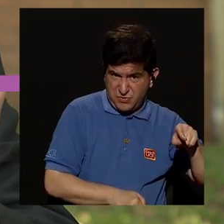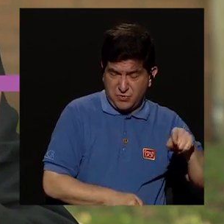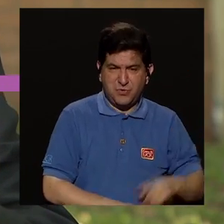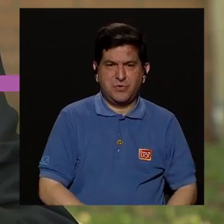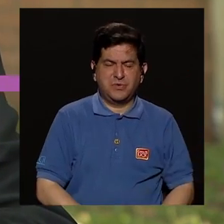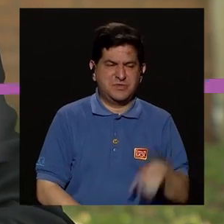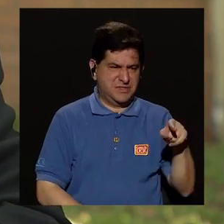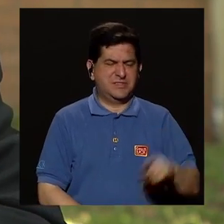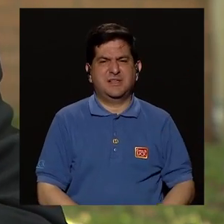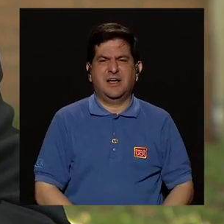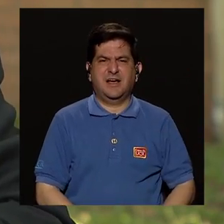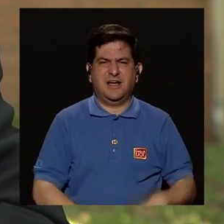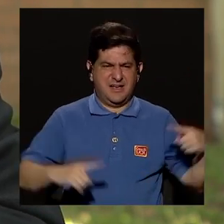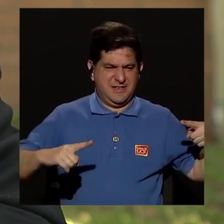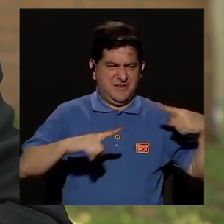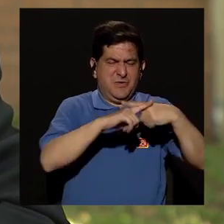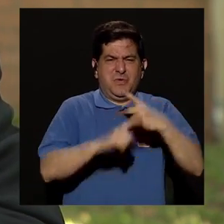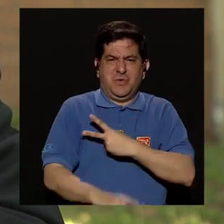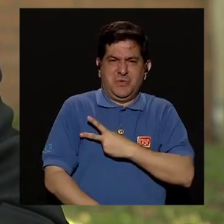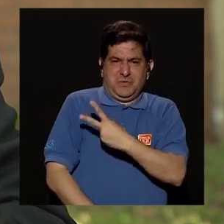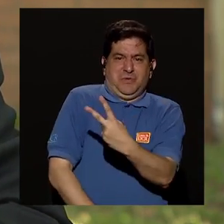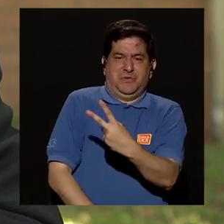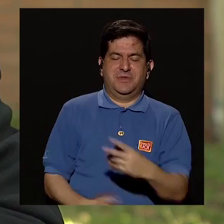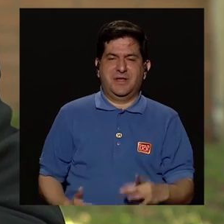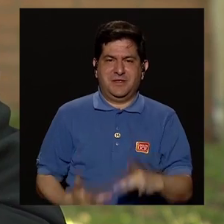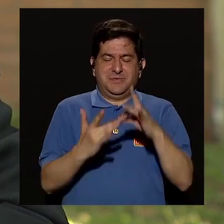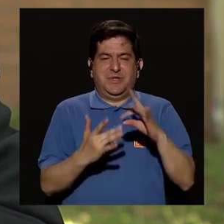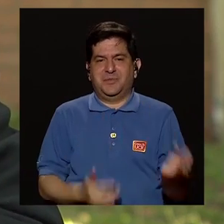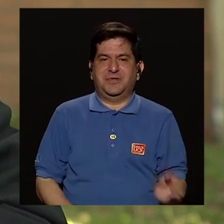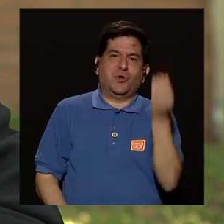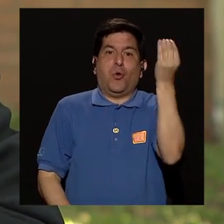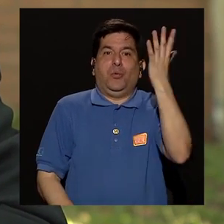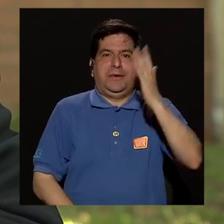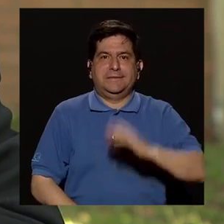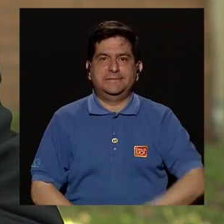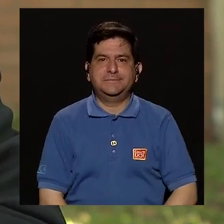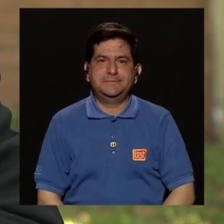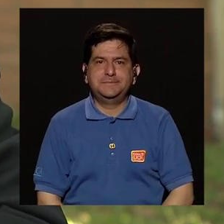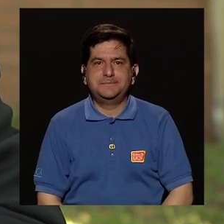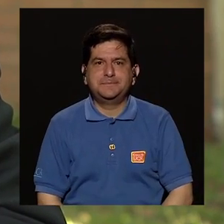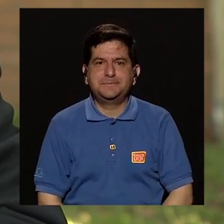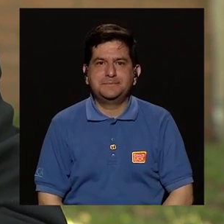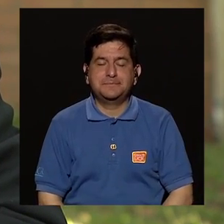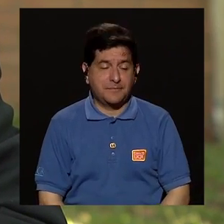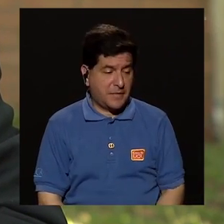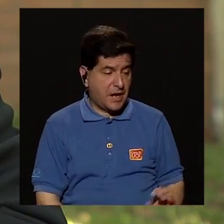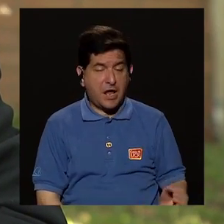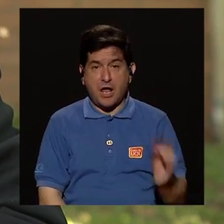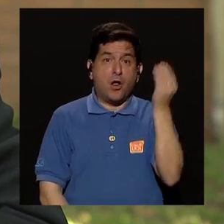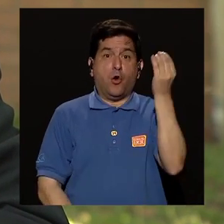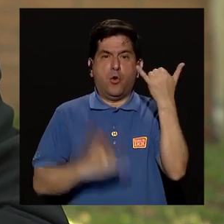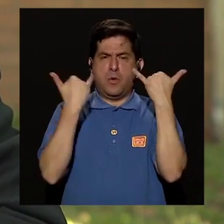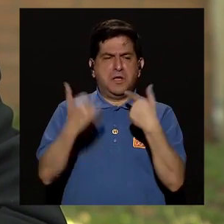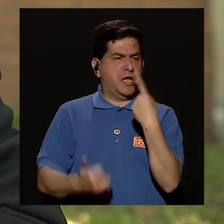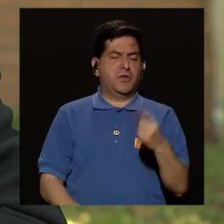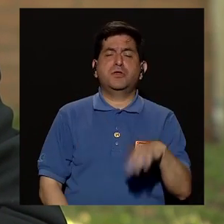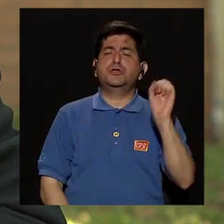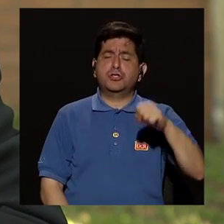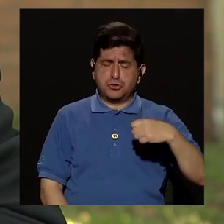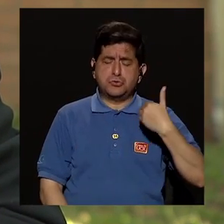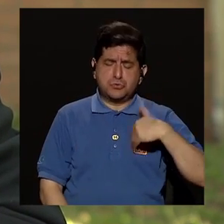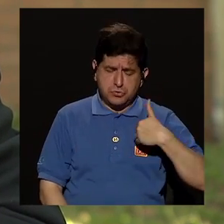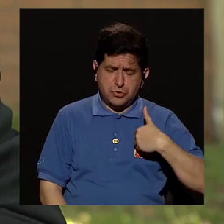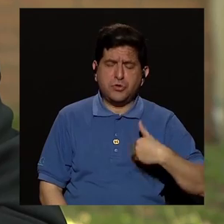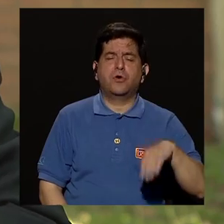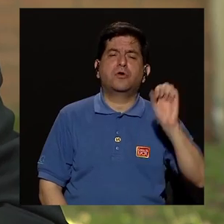hay un choque de voluntades ahí, especialmente cuando hablamos de adolescentes y entonces el adolescente ya no te va a decir